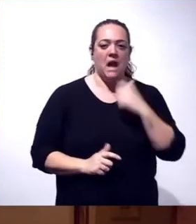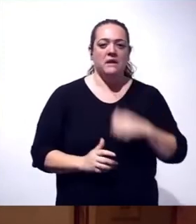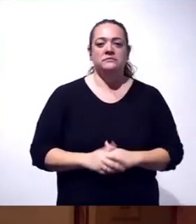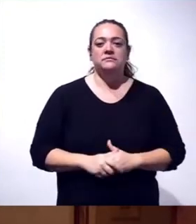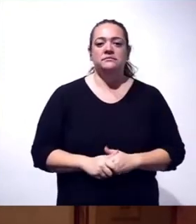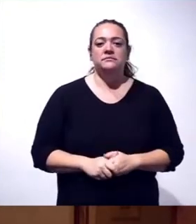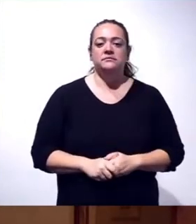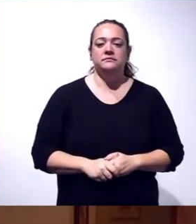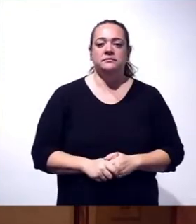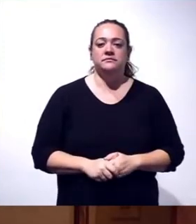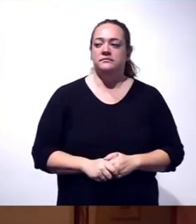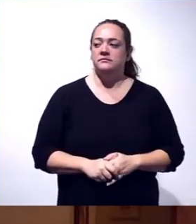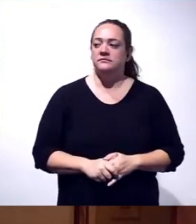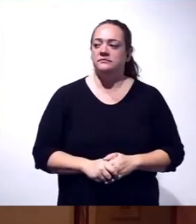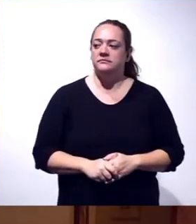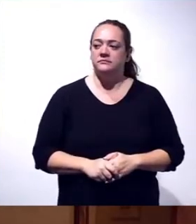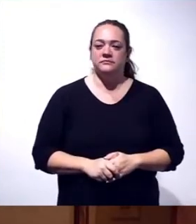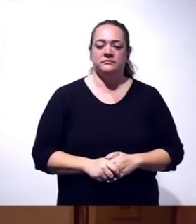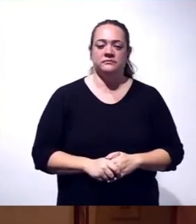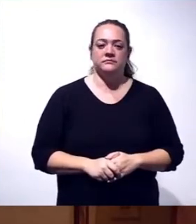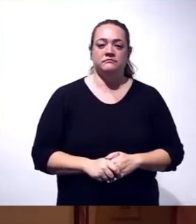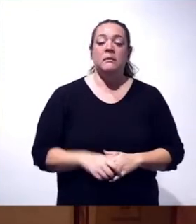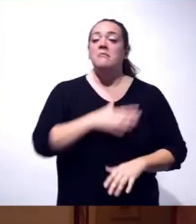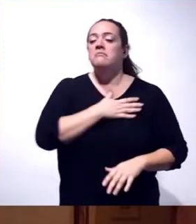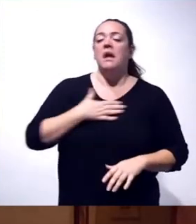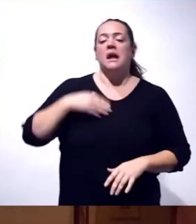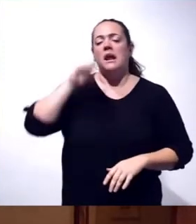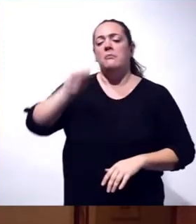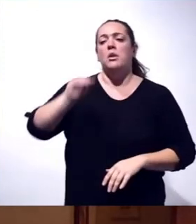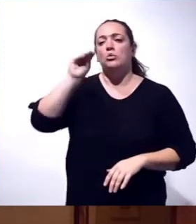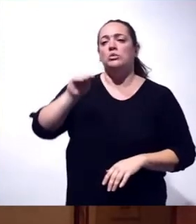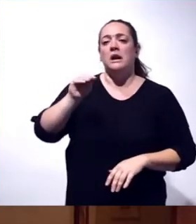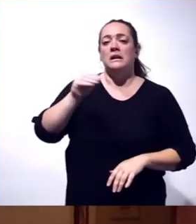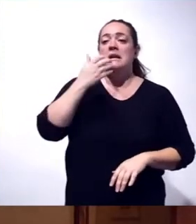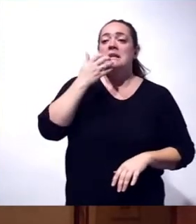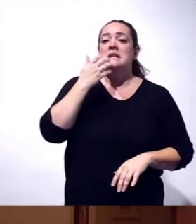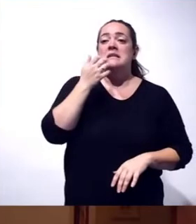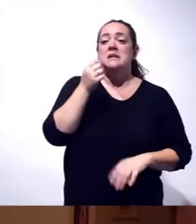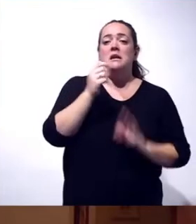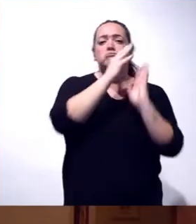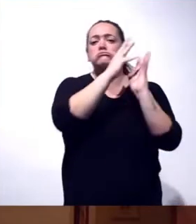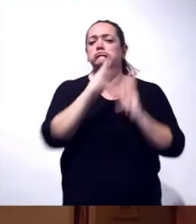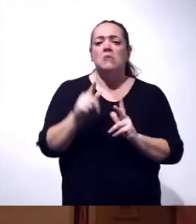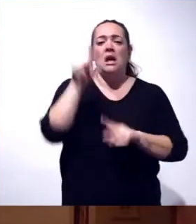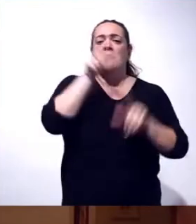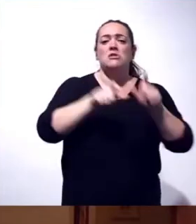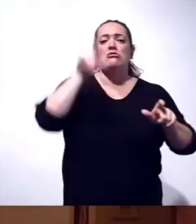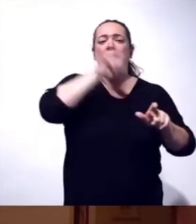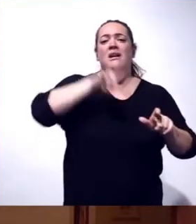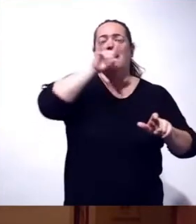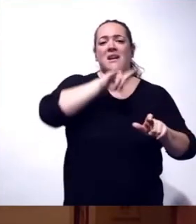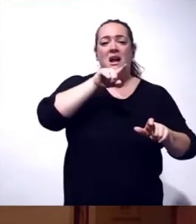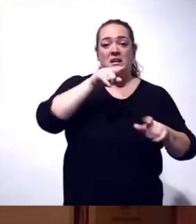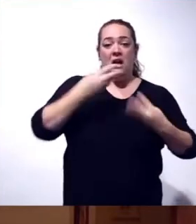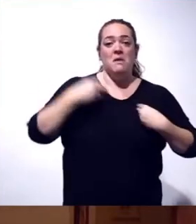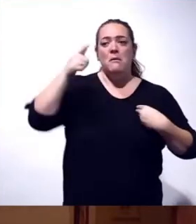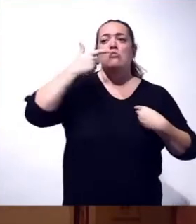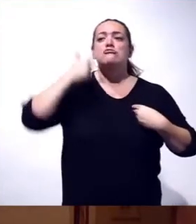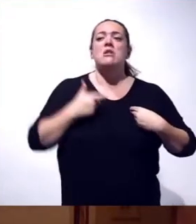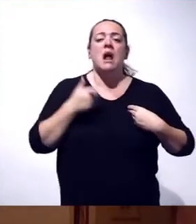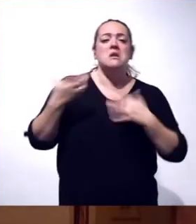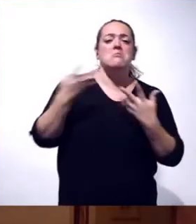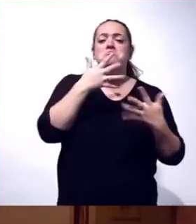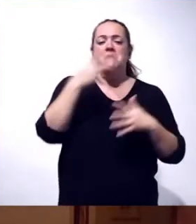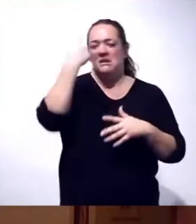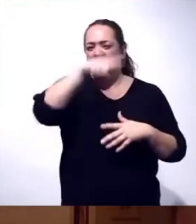los canarios que están ahora mismo, que se encuentran en Ucrania.